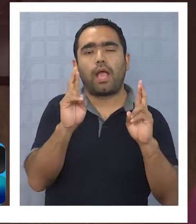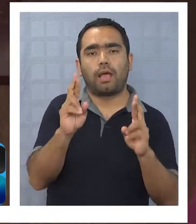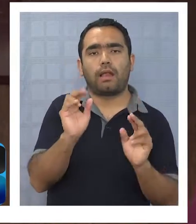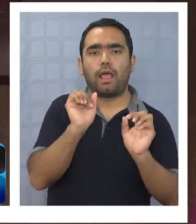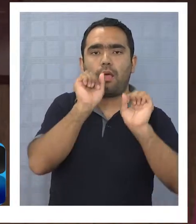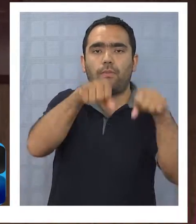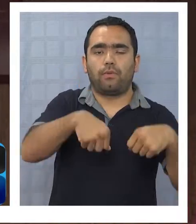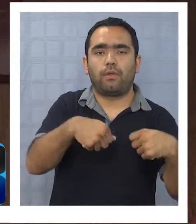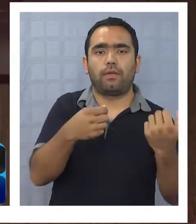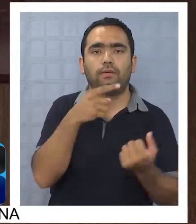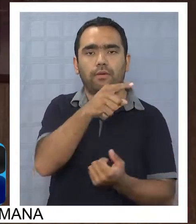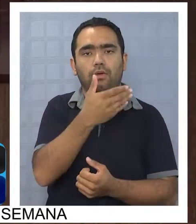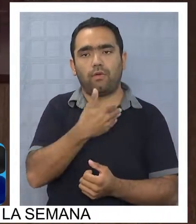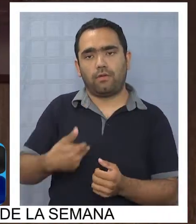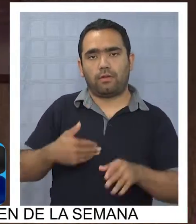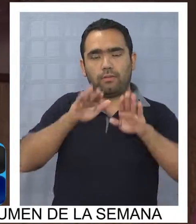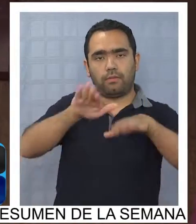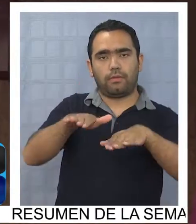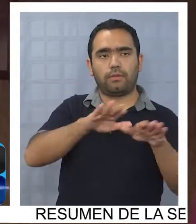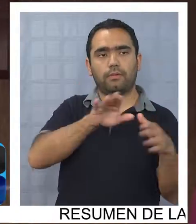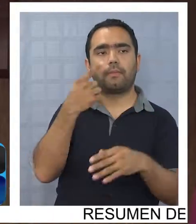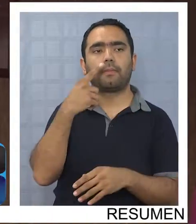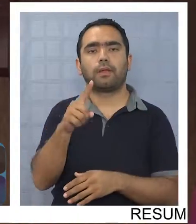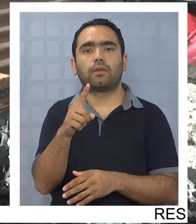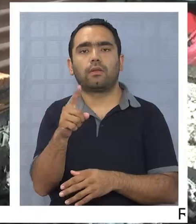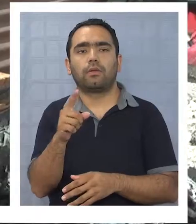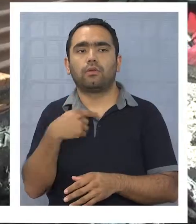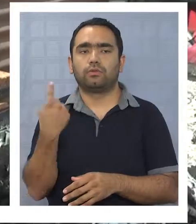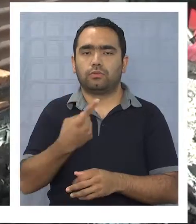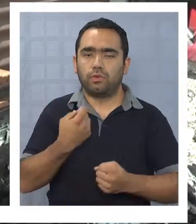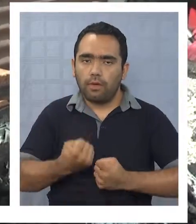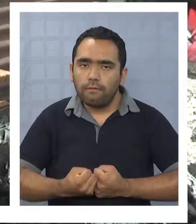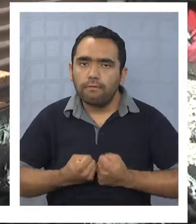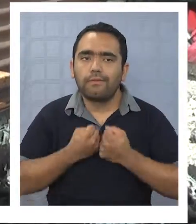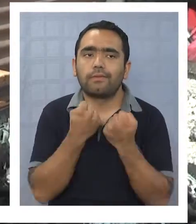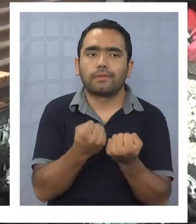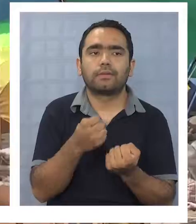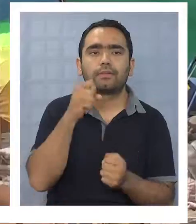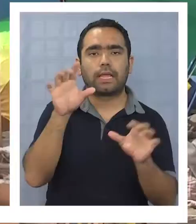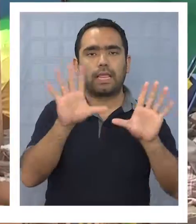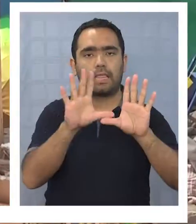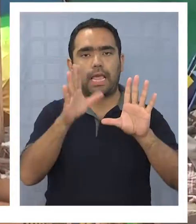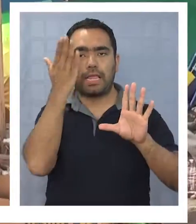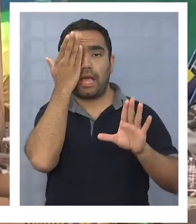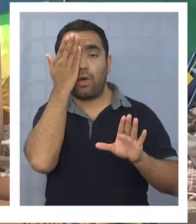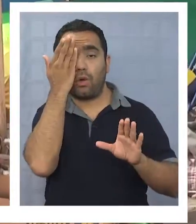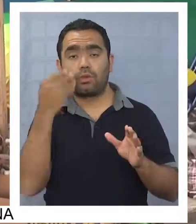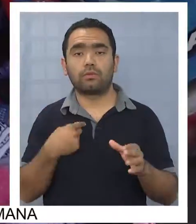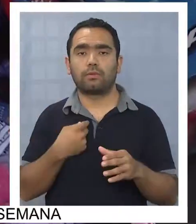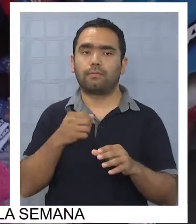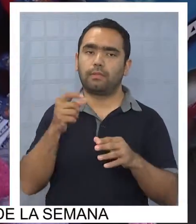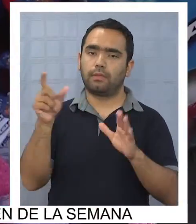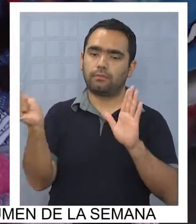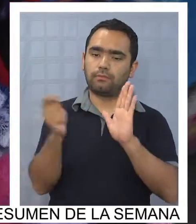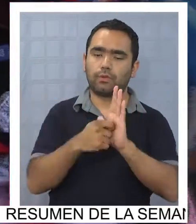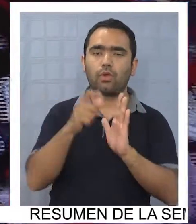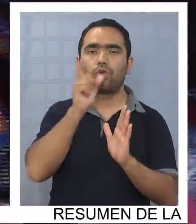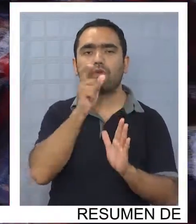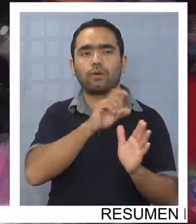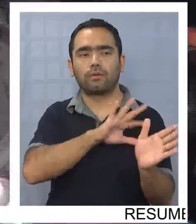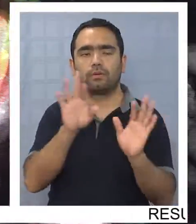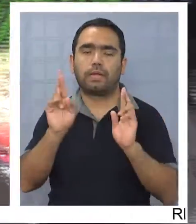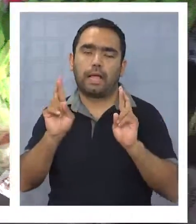ojalá con el respaldo del gobierno, pero por lo menos vamos a hacer todo el esfuerzo para que este 10 de agosto ya sea feriado. Las